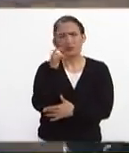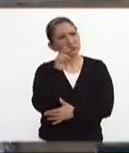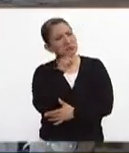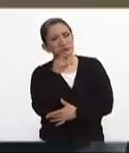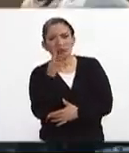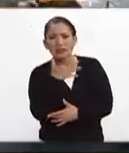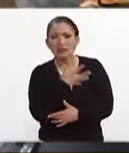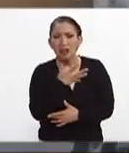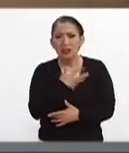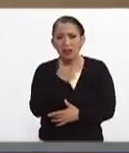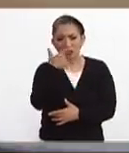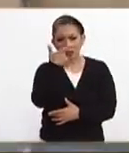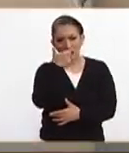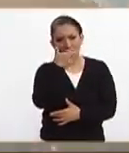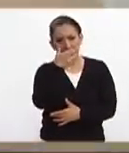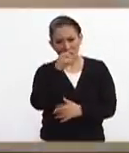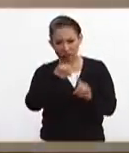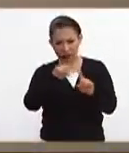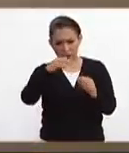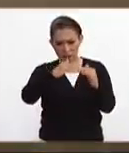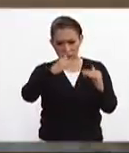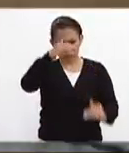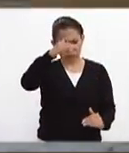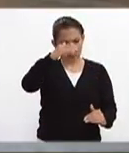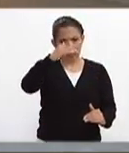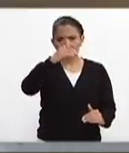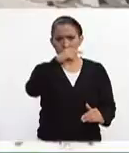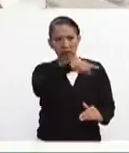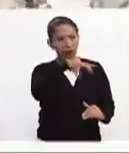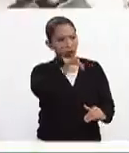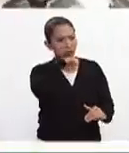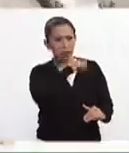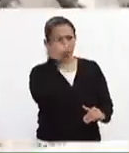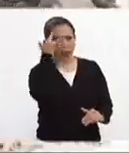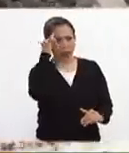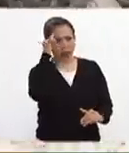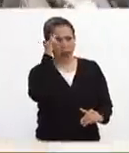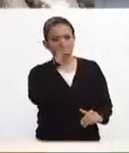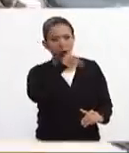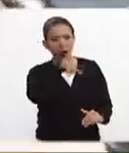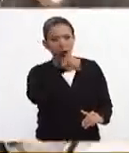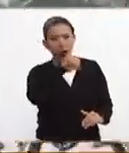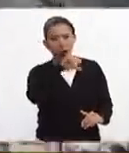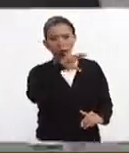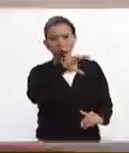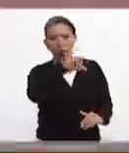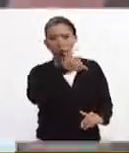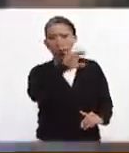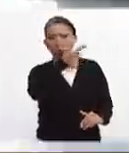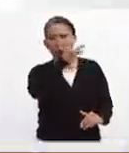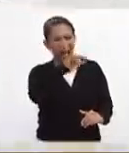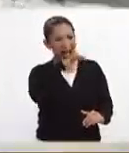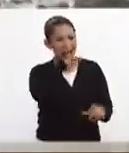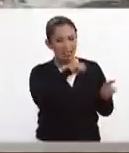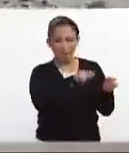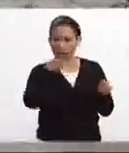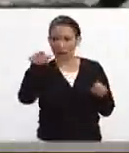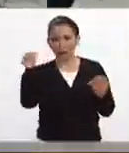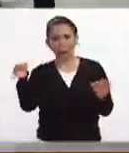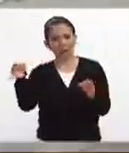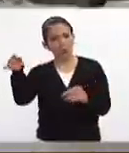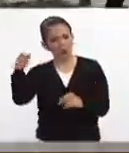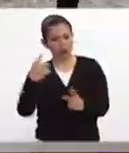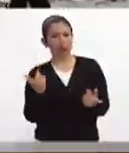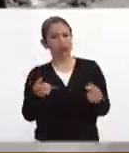tenía 7 grados de diferencia en relación a Jocutla que es mucho más caliente entonces